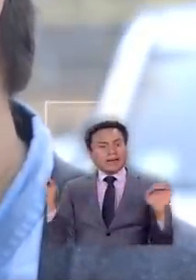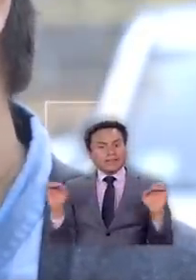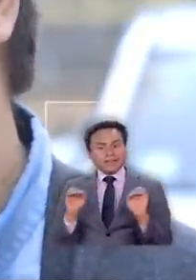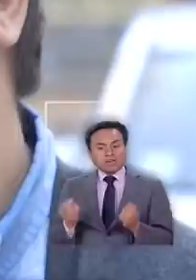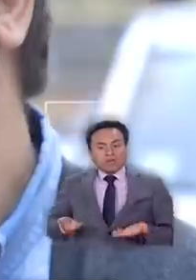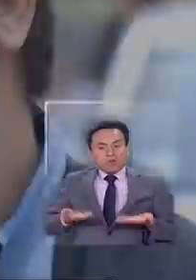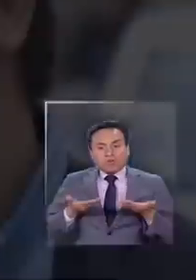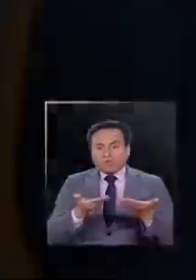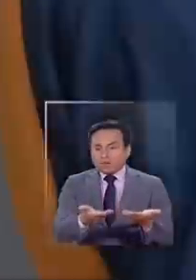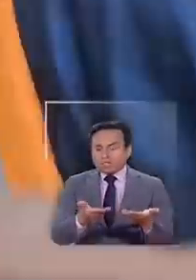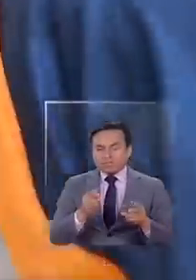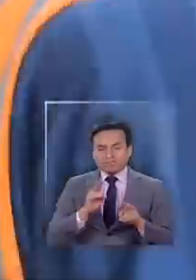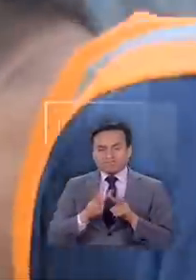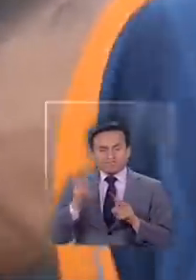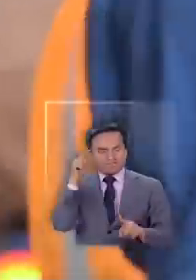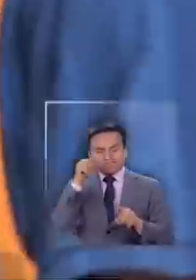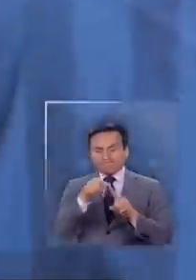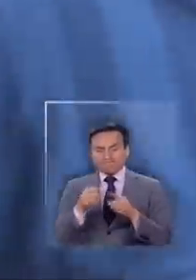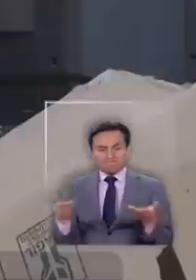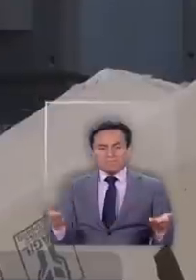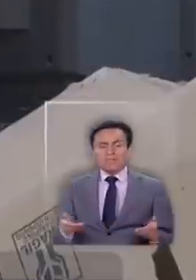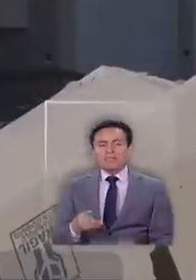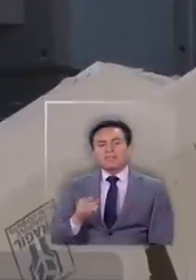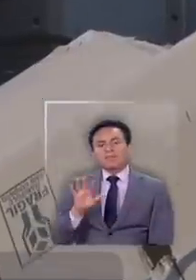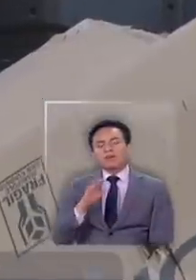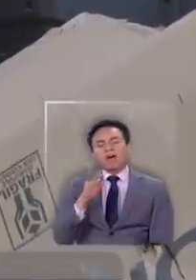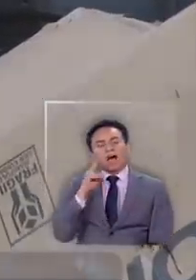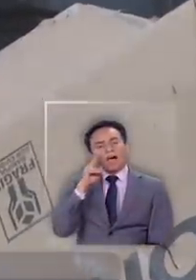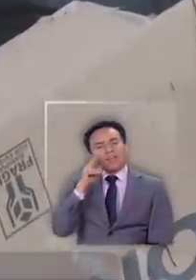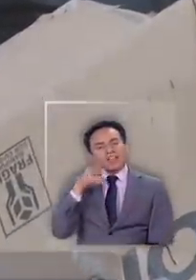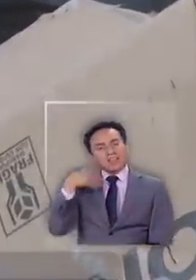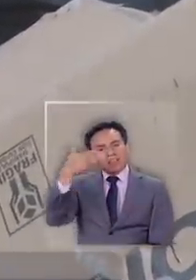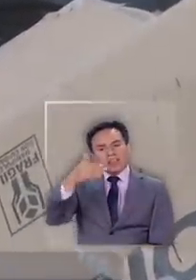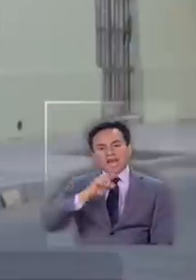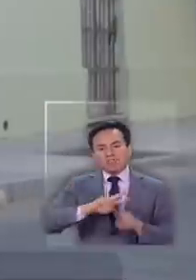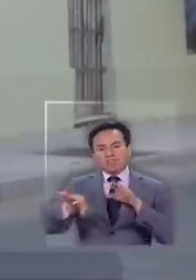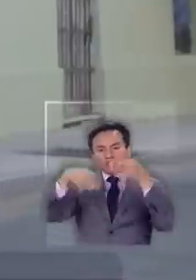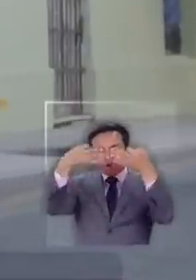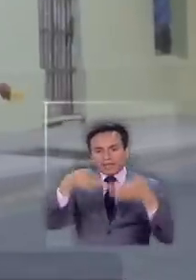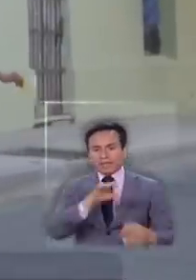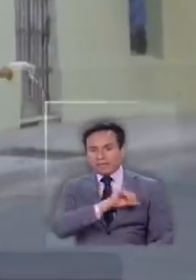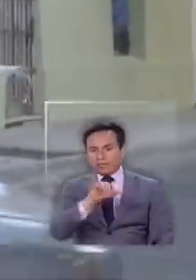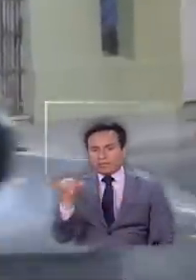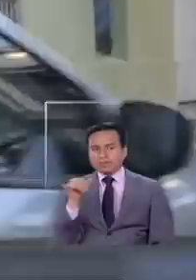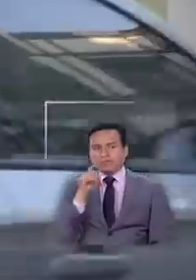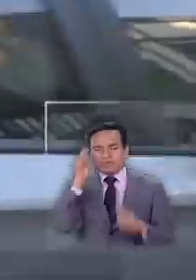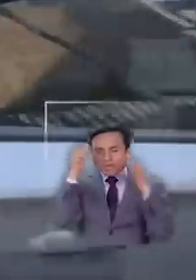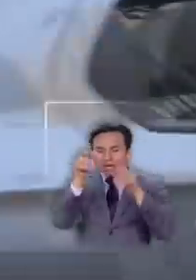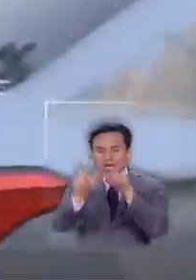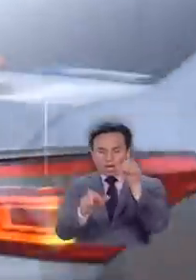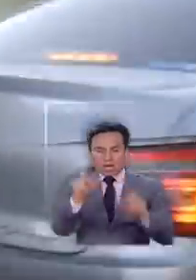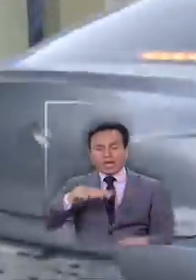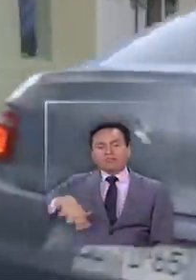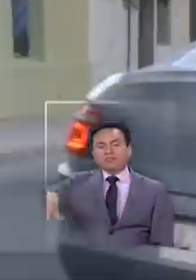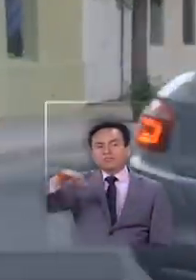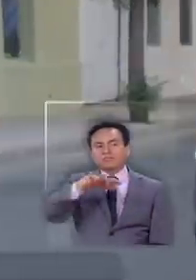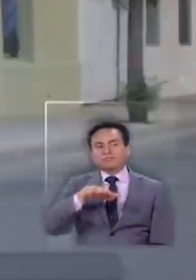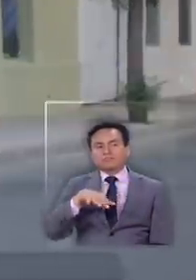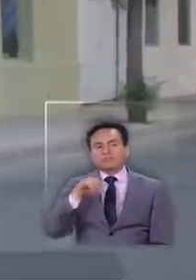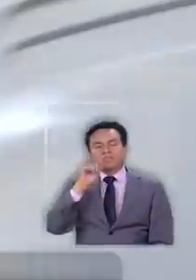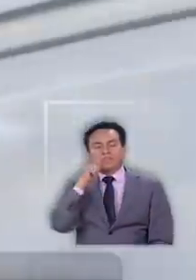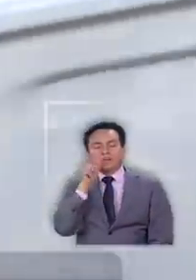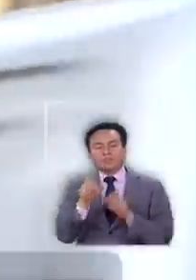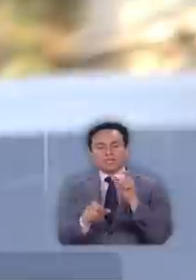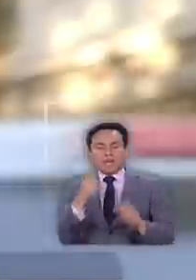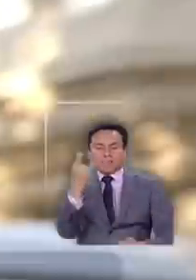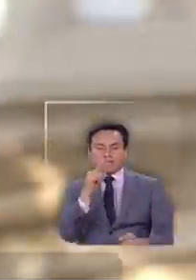oferta en relación a esto recién a mediados de abril se activarán acciones concretas que los involucran a ellos y los ponen de cara